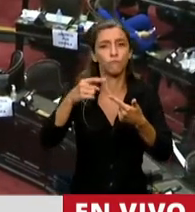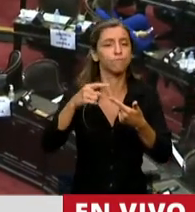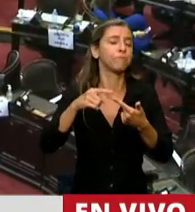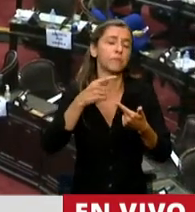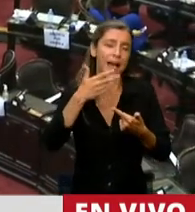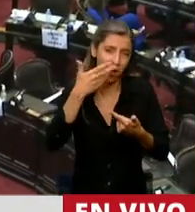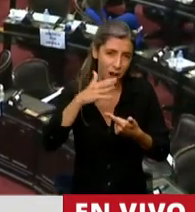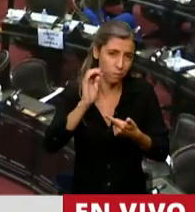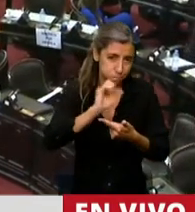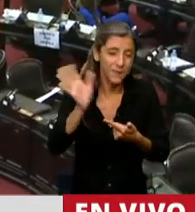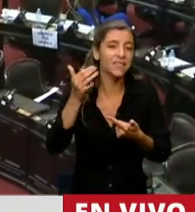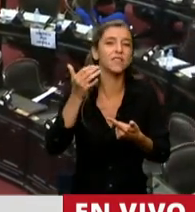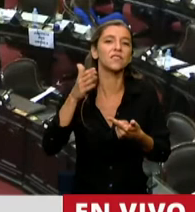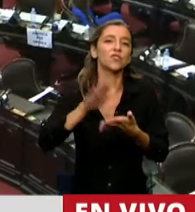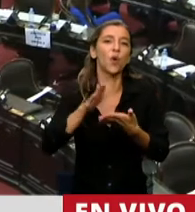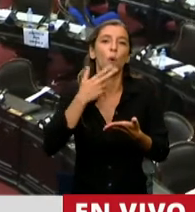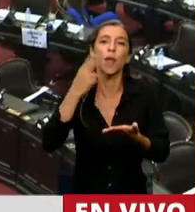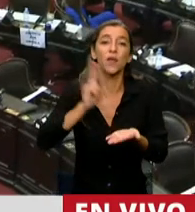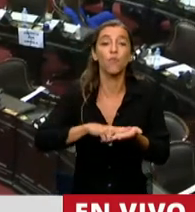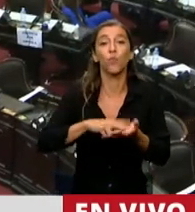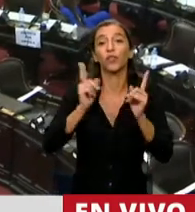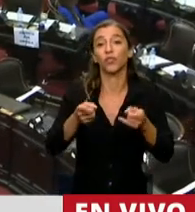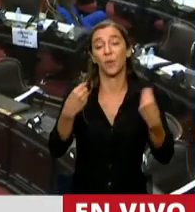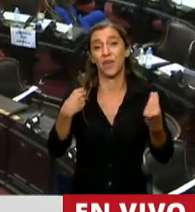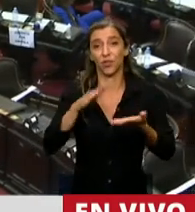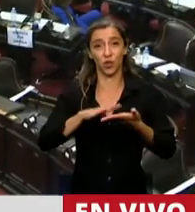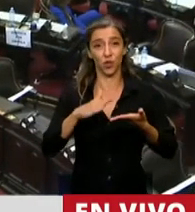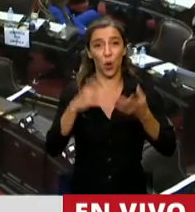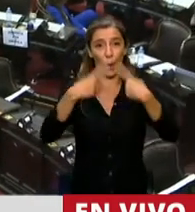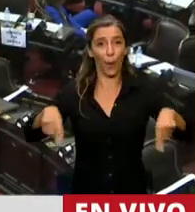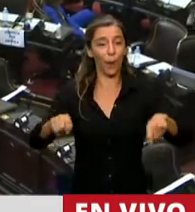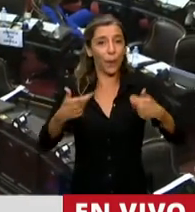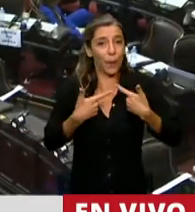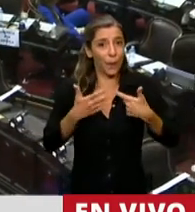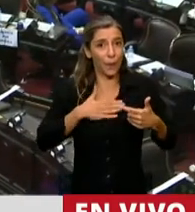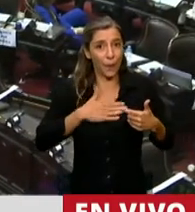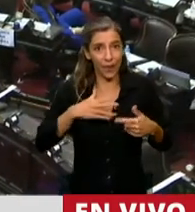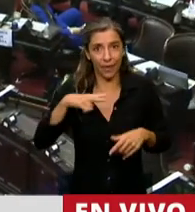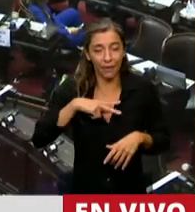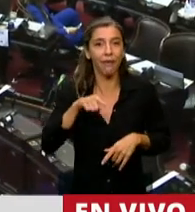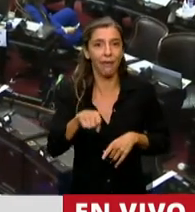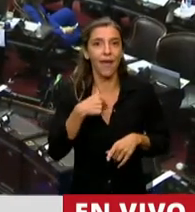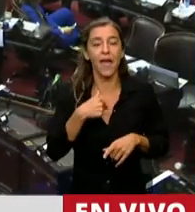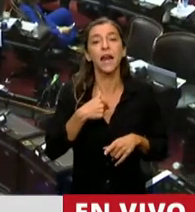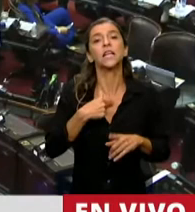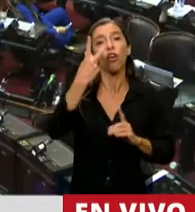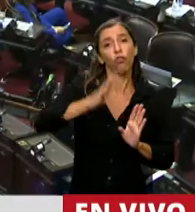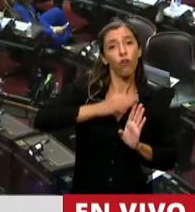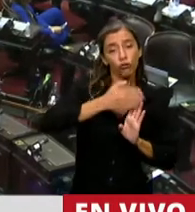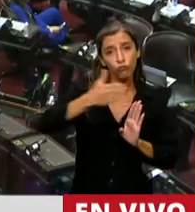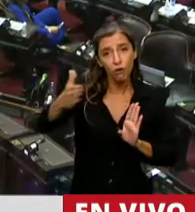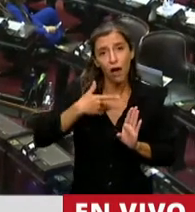impuesto de los bienes personales, que exime del pago de este impuesto durante dos años a los